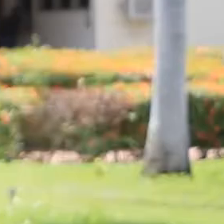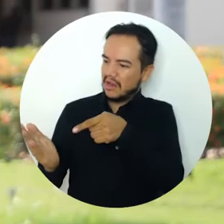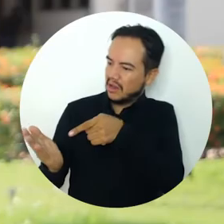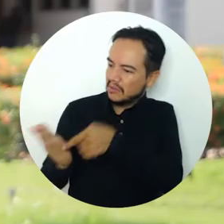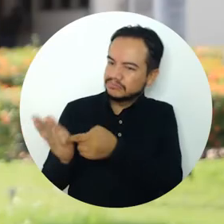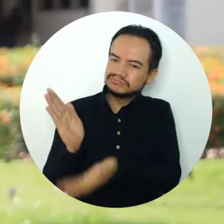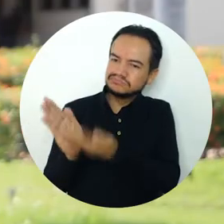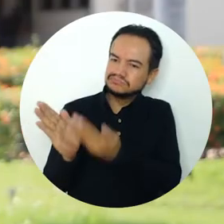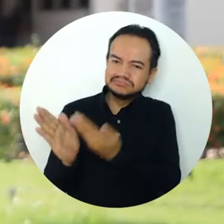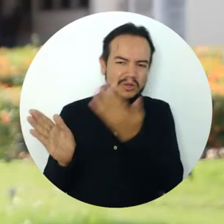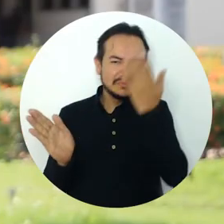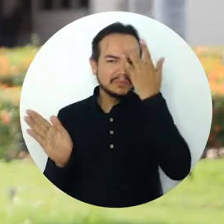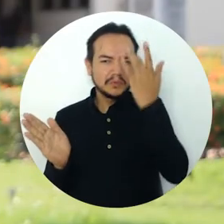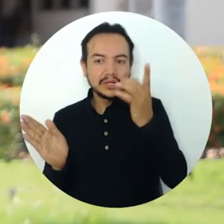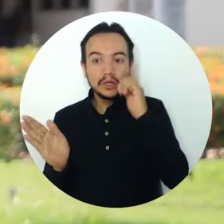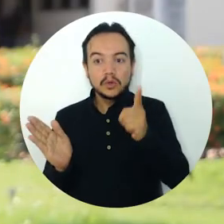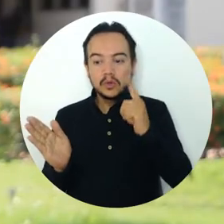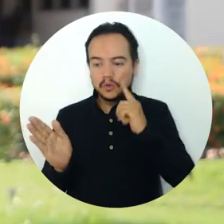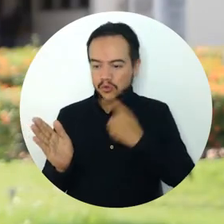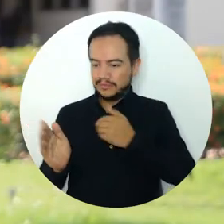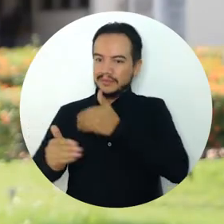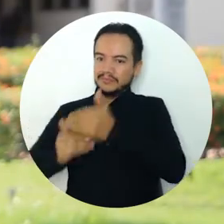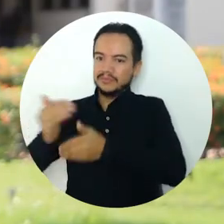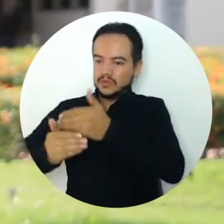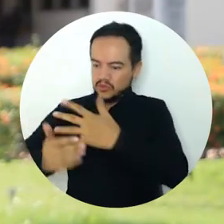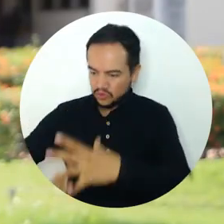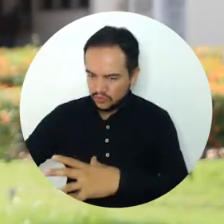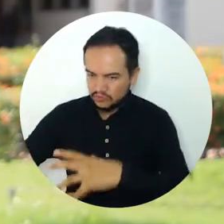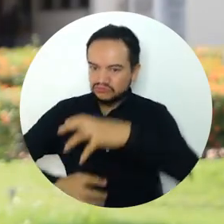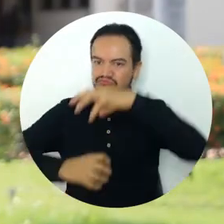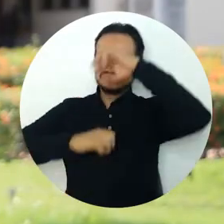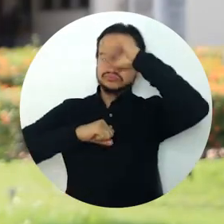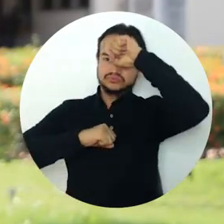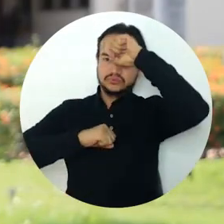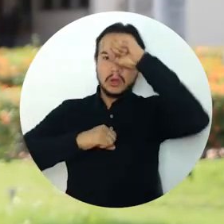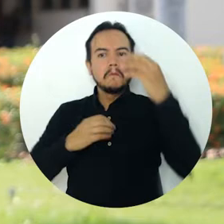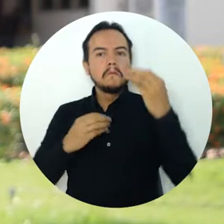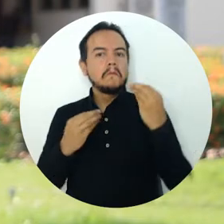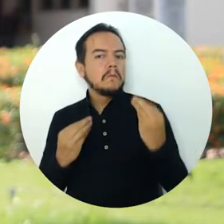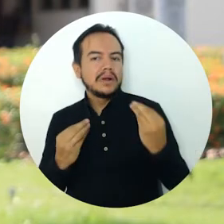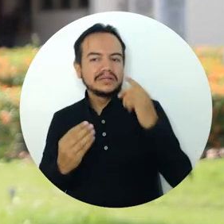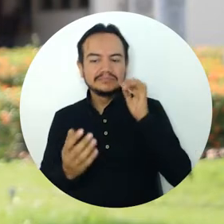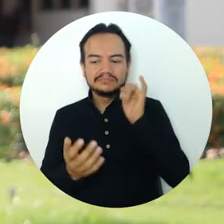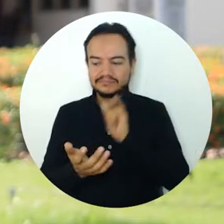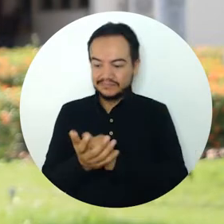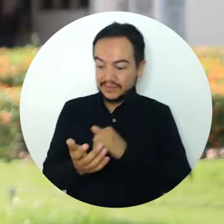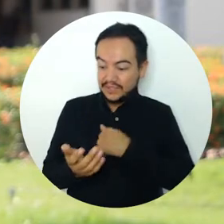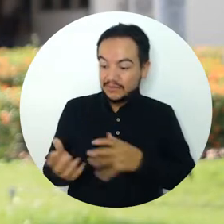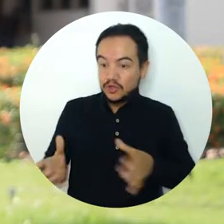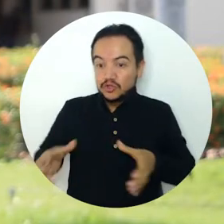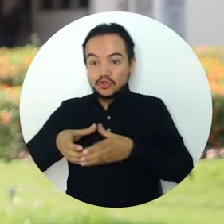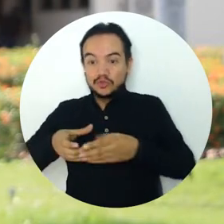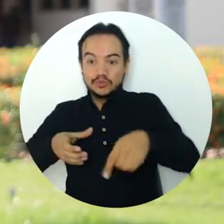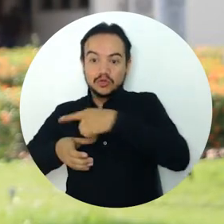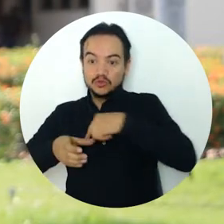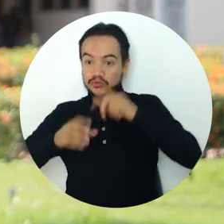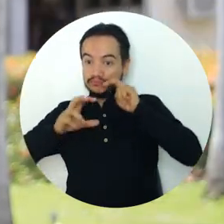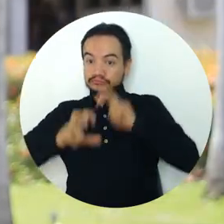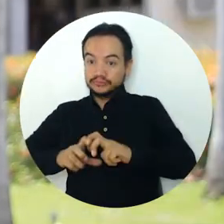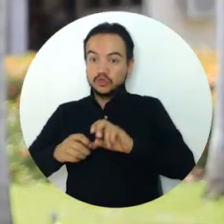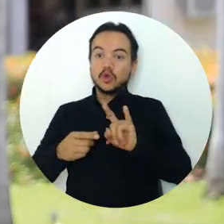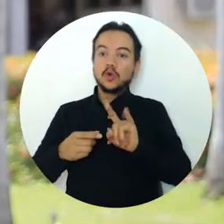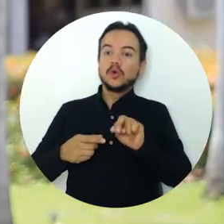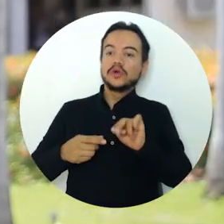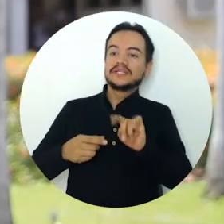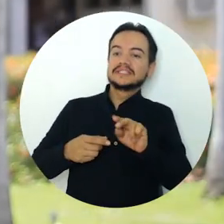La guía nace como parte del proceso de apropiación social del conocimiento que propone el proyecto de investigación UNISAM,